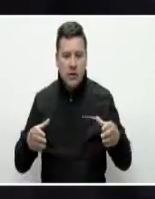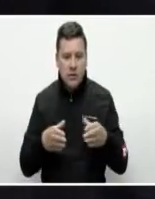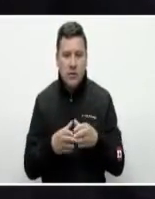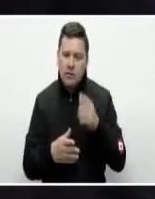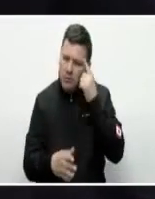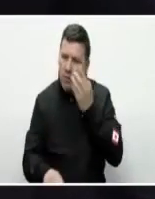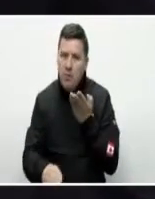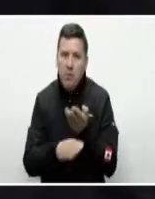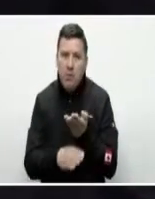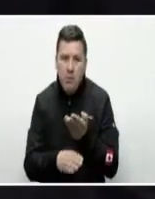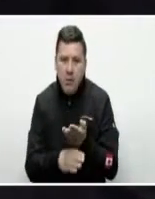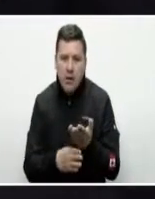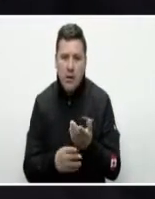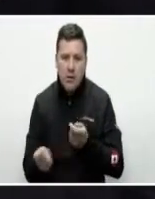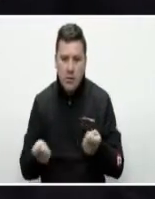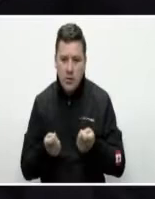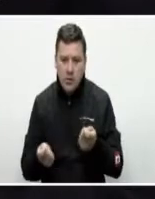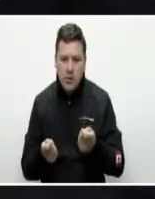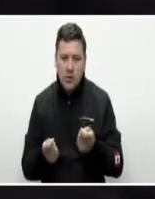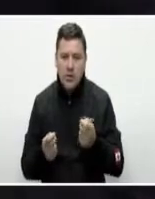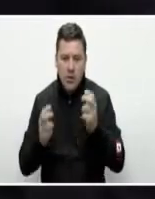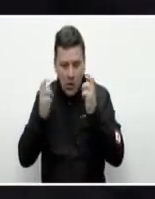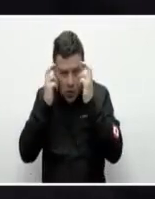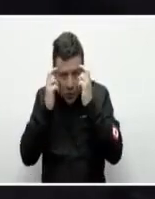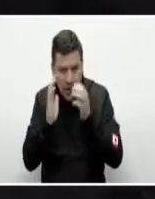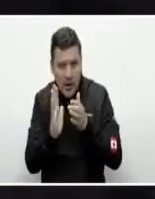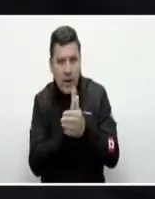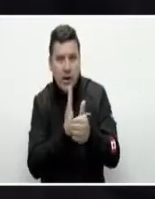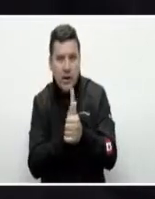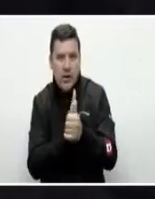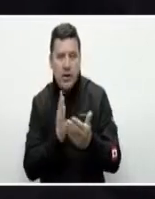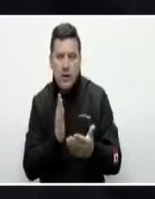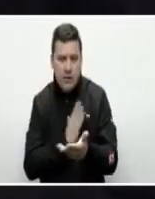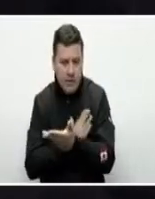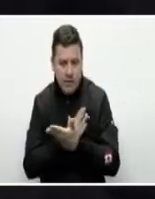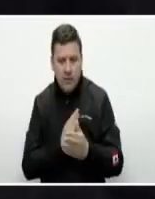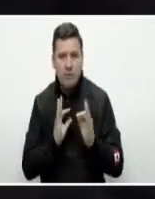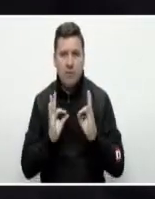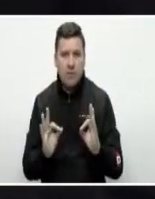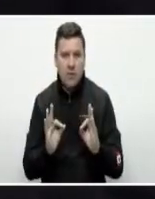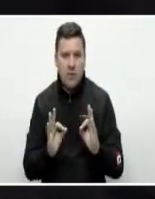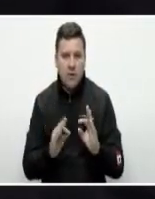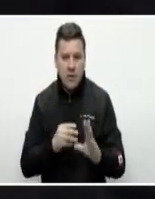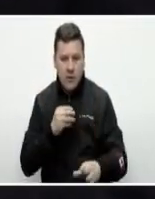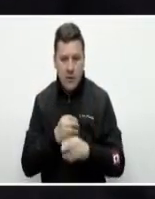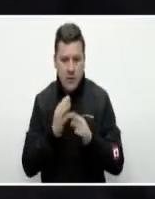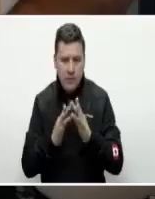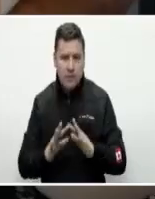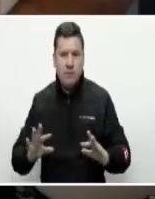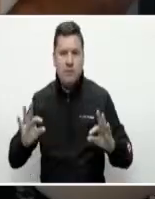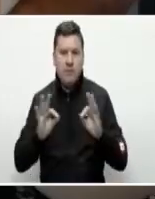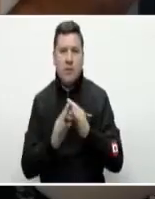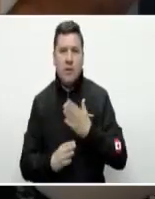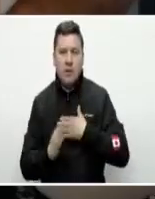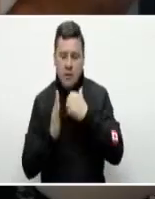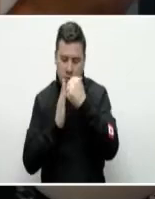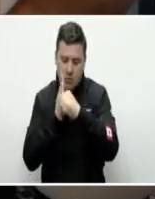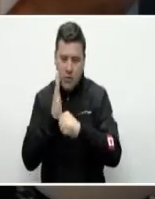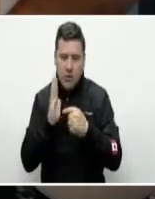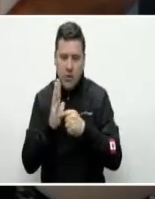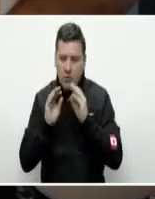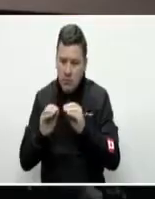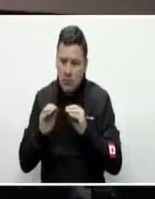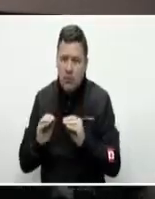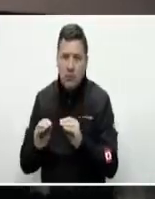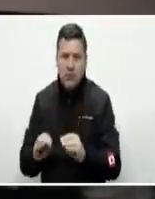propósitos comunes para que conocimiento habilidad destreza sean el componente fundamental de nuestros programas de formación.